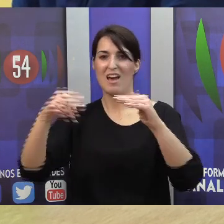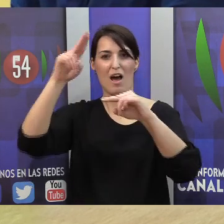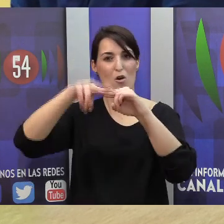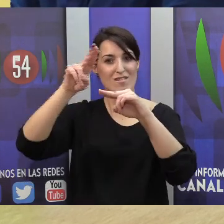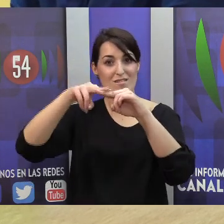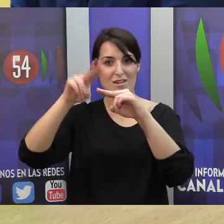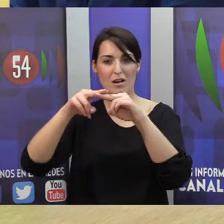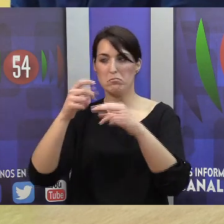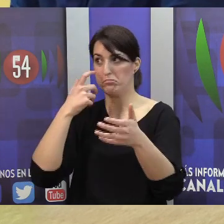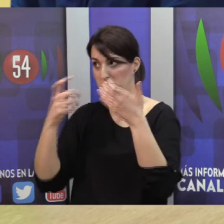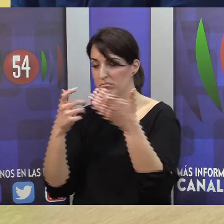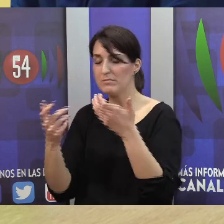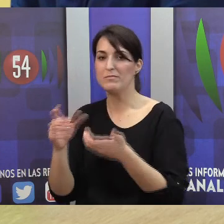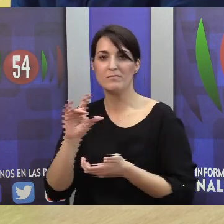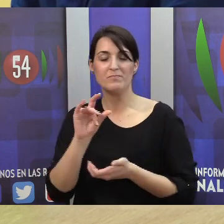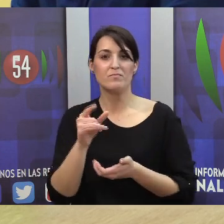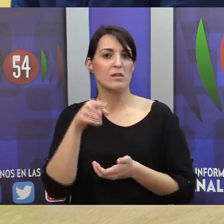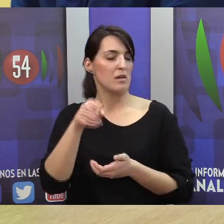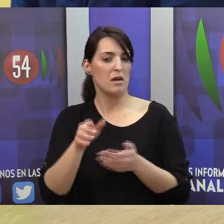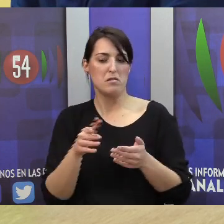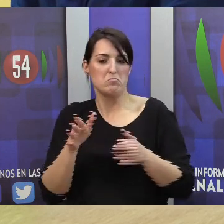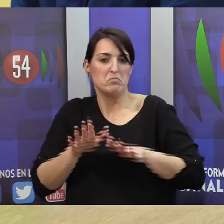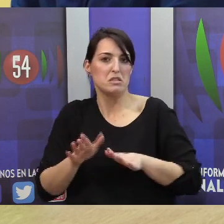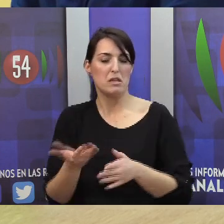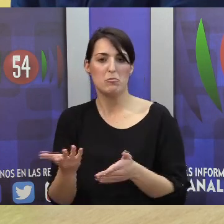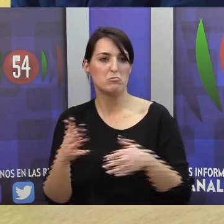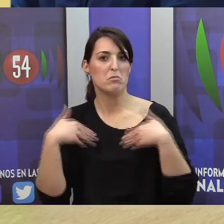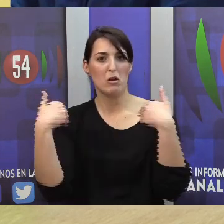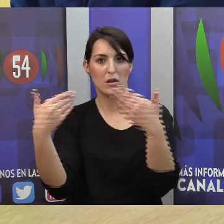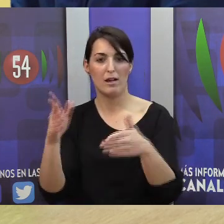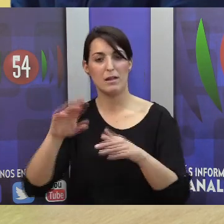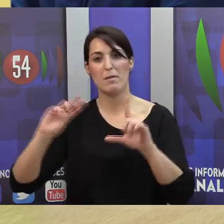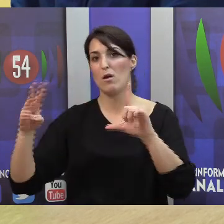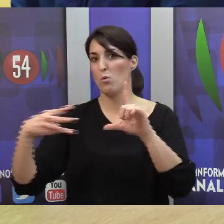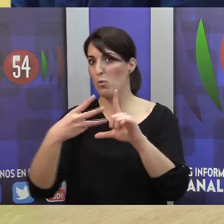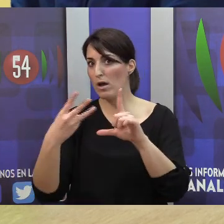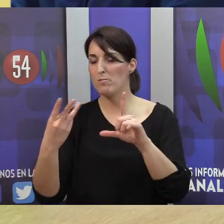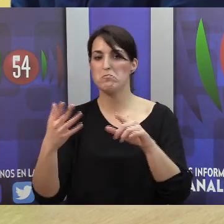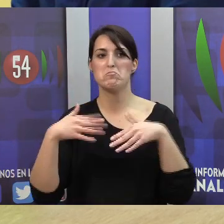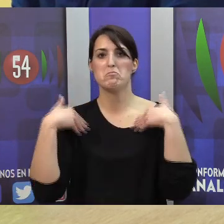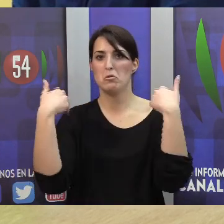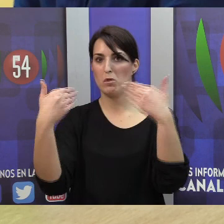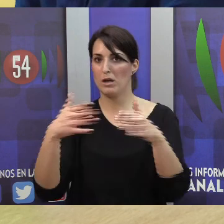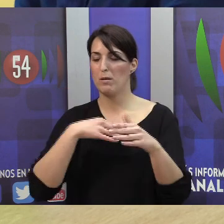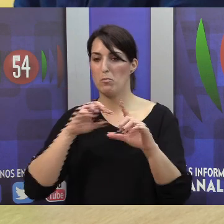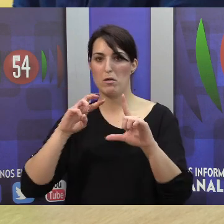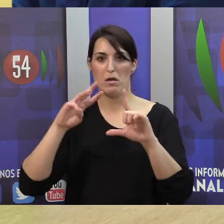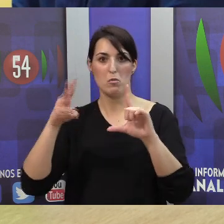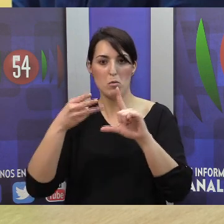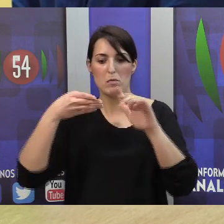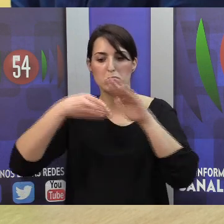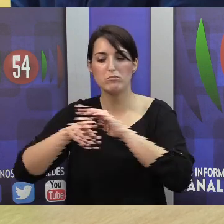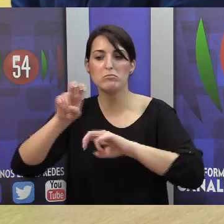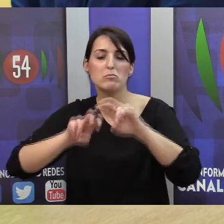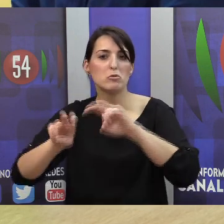Entonces ahí estamos, para disposición de quien quiera, y también tenemos nuestra página web, y todo eso, cualquiera que quiera entrar en Aransburg, por los buscadores, ahí